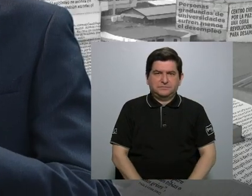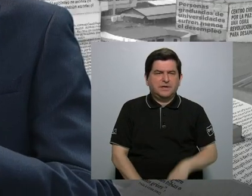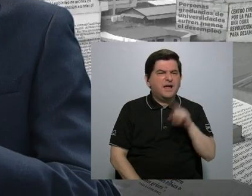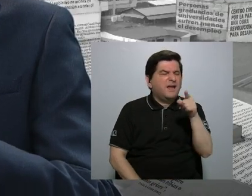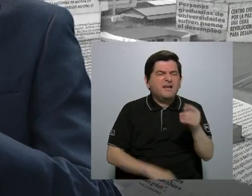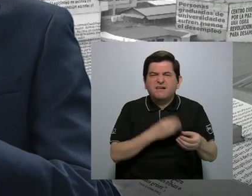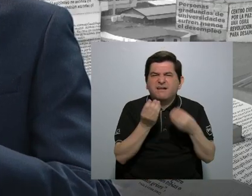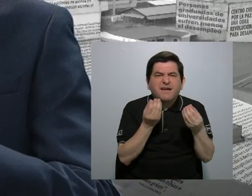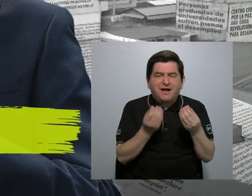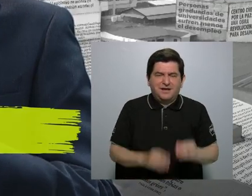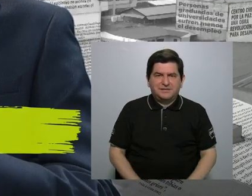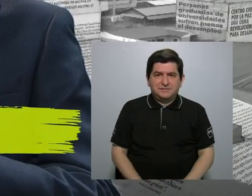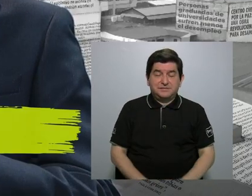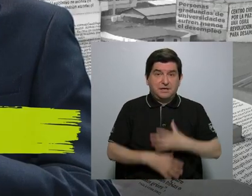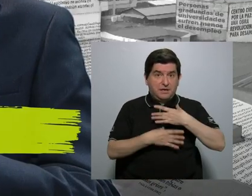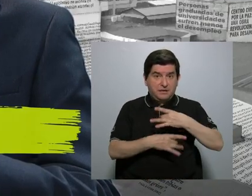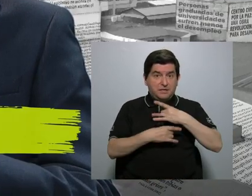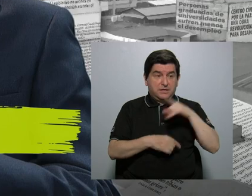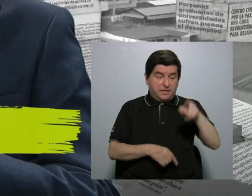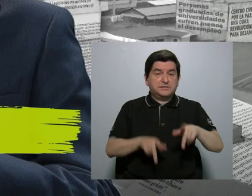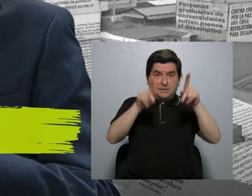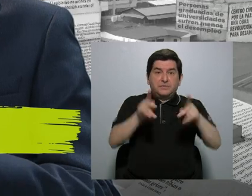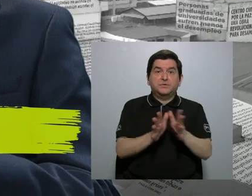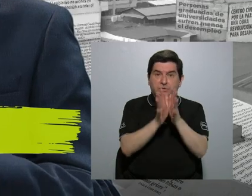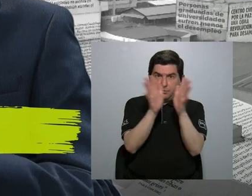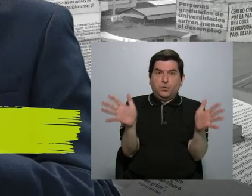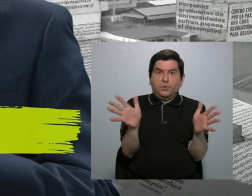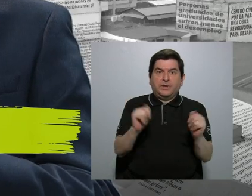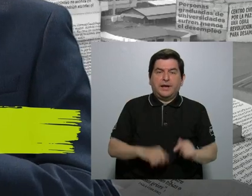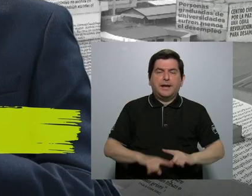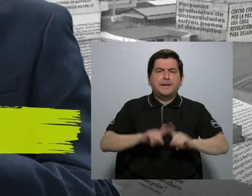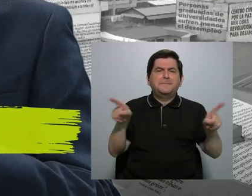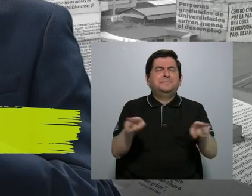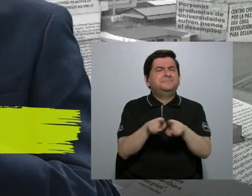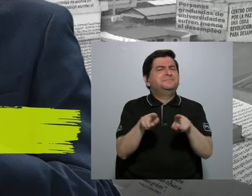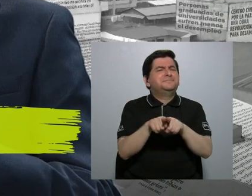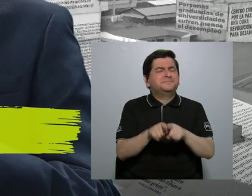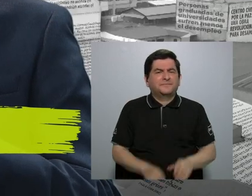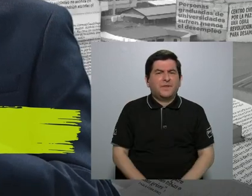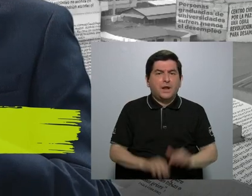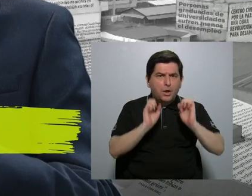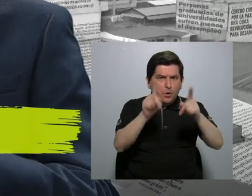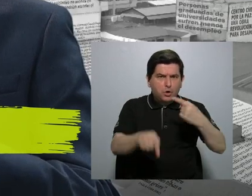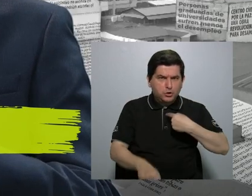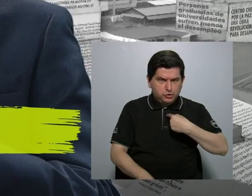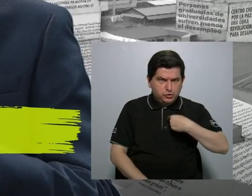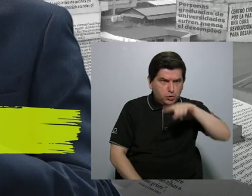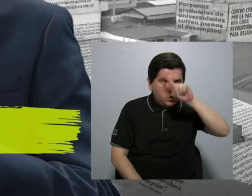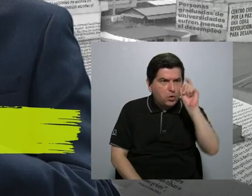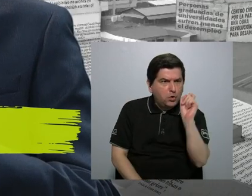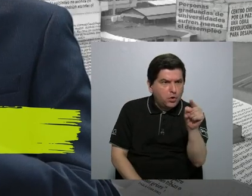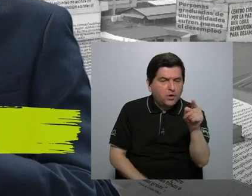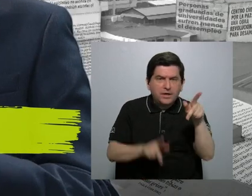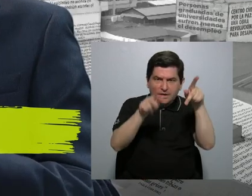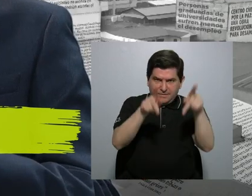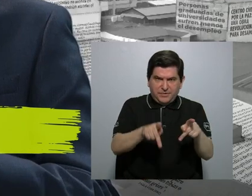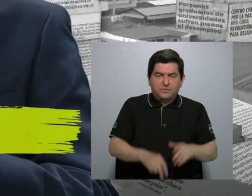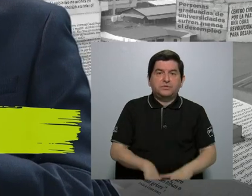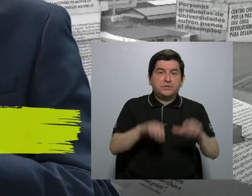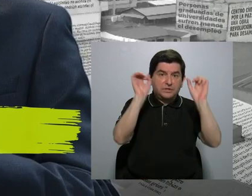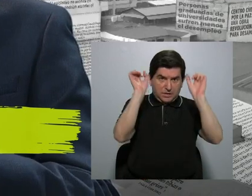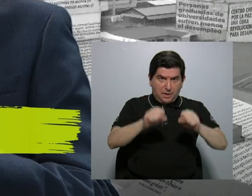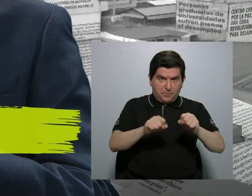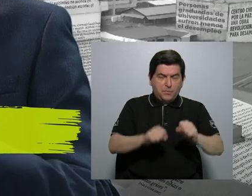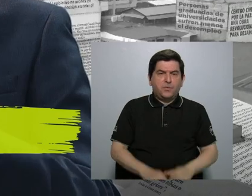que está haciendo y particularmente nos interesa cuando es una figura pública. Pero también la posibilidad de que yo lo que le pregunte a esa persona lo pueda